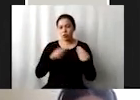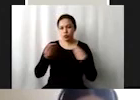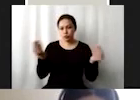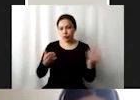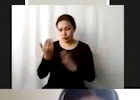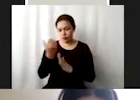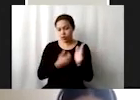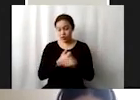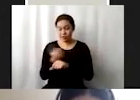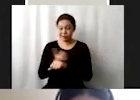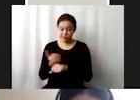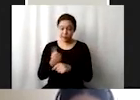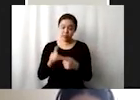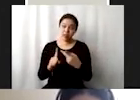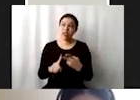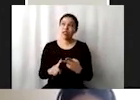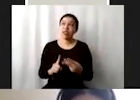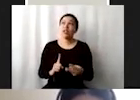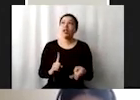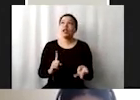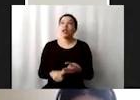amarillo algunas metas de